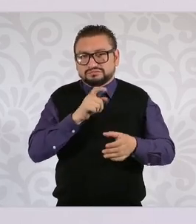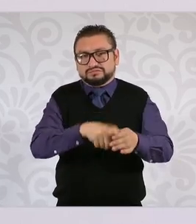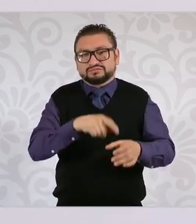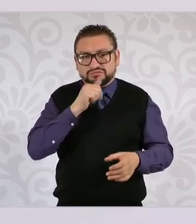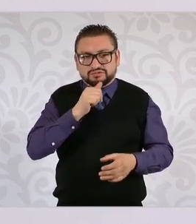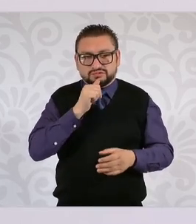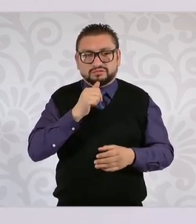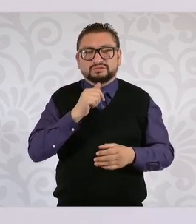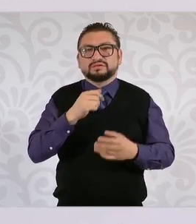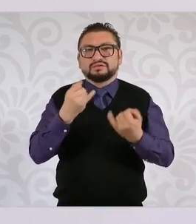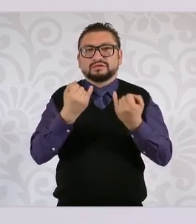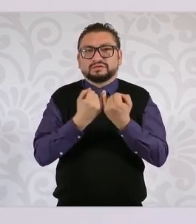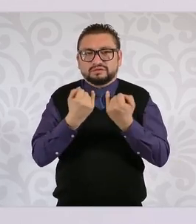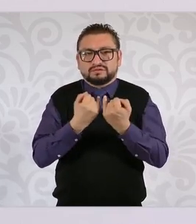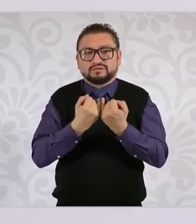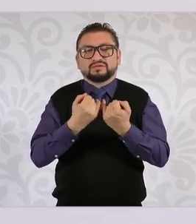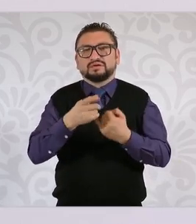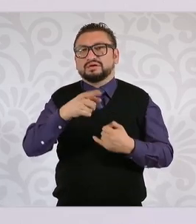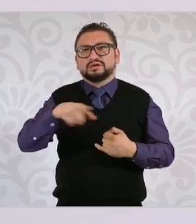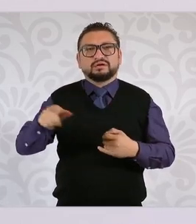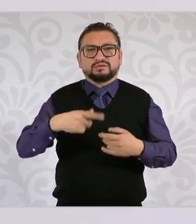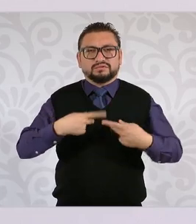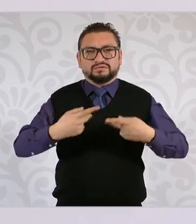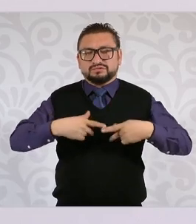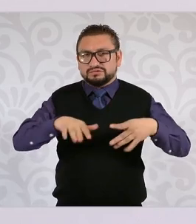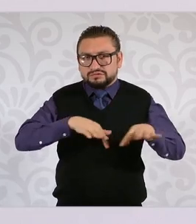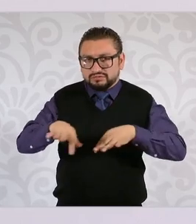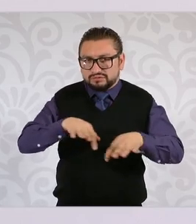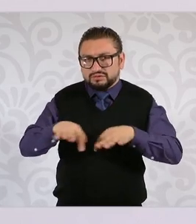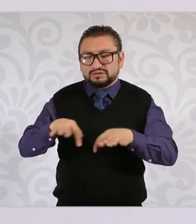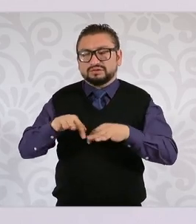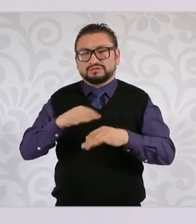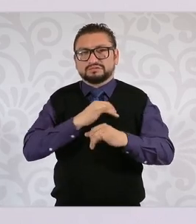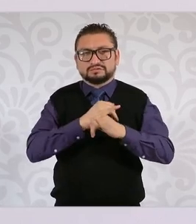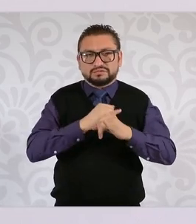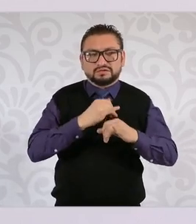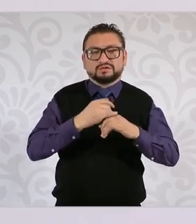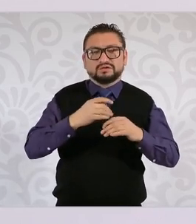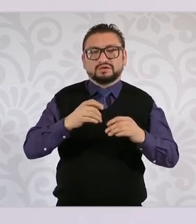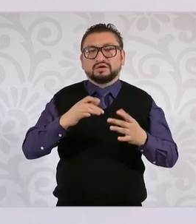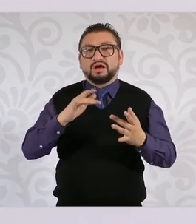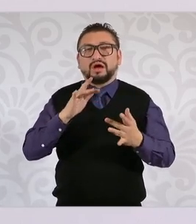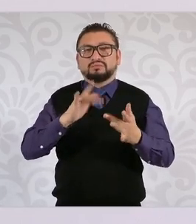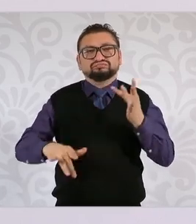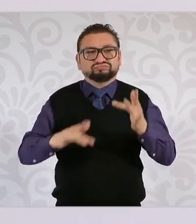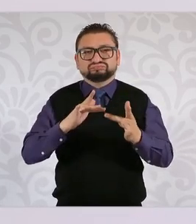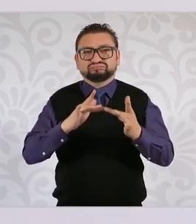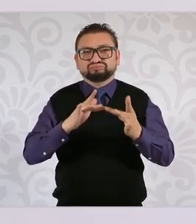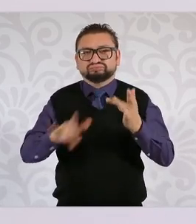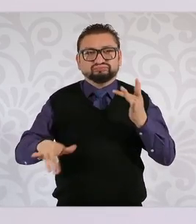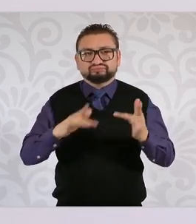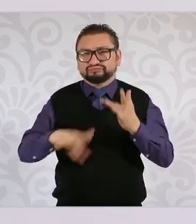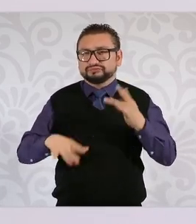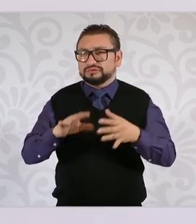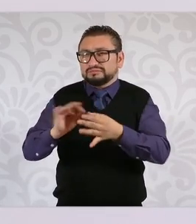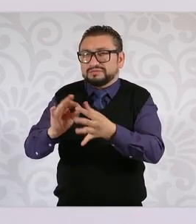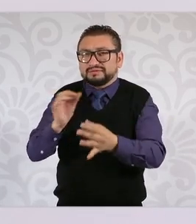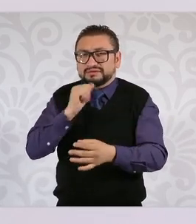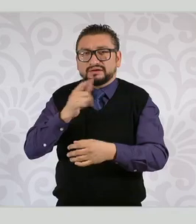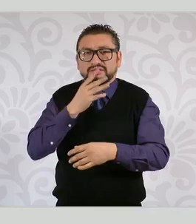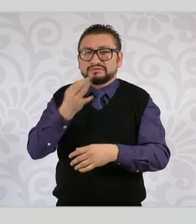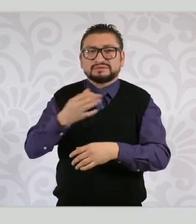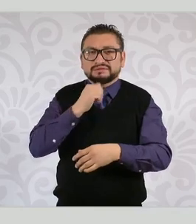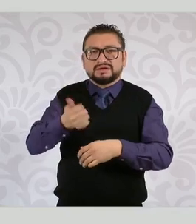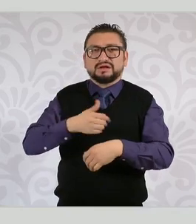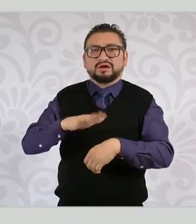generan desconexiones para las y los trabajadores de las aplicaciones digitales sin explicaciones previas ni tampoco avisos.